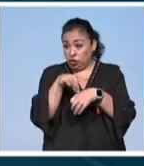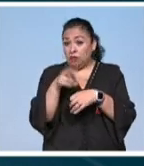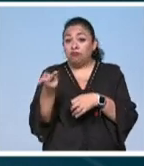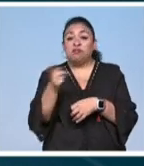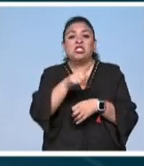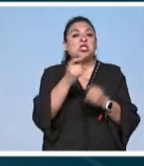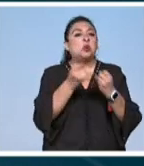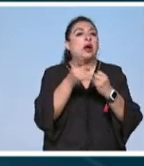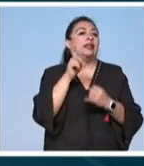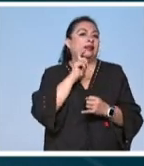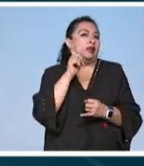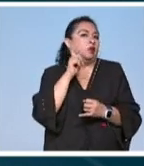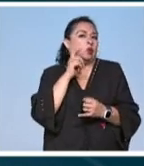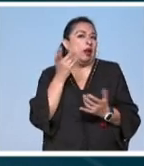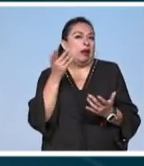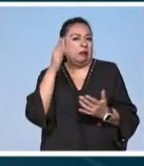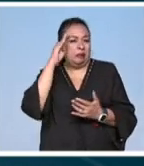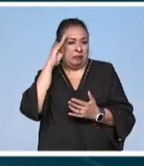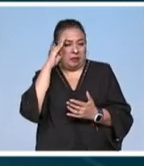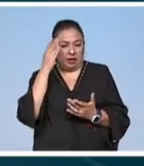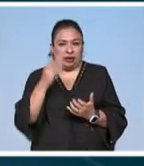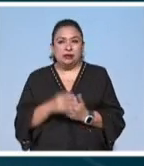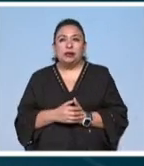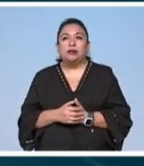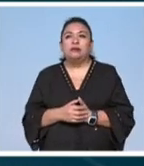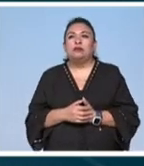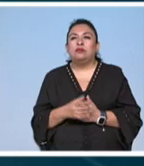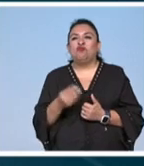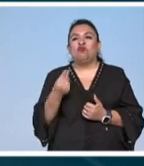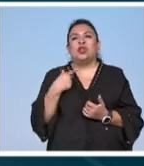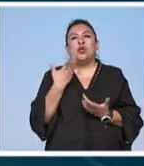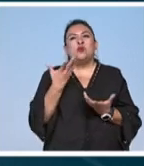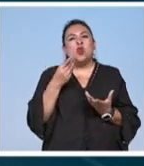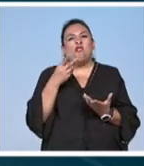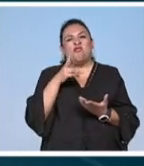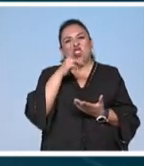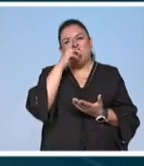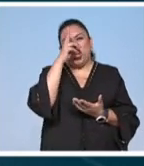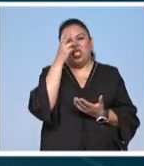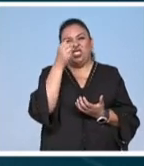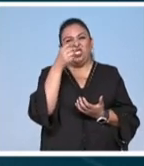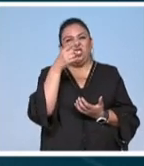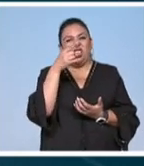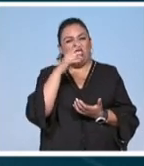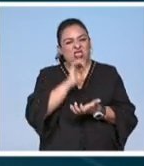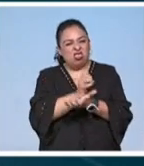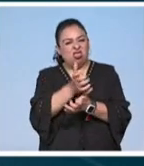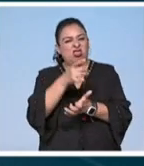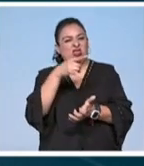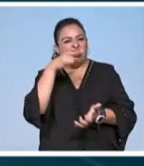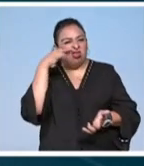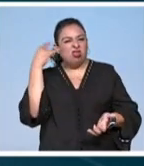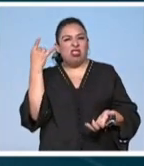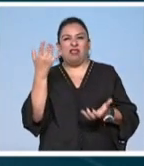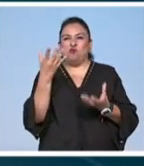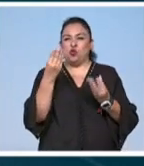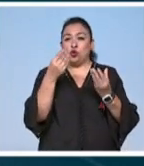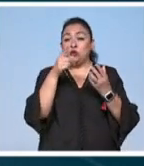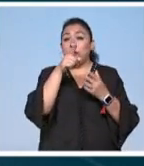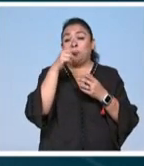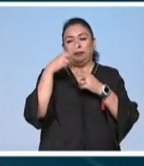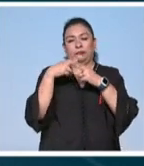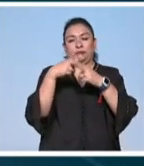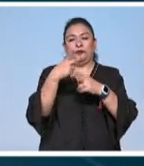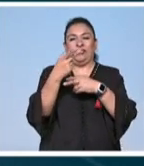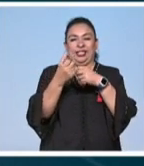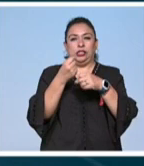también es la sexualidad con mucha humillas con mucha violencia humillación explotación para conmemorar